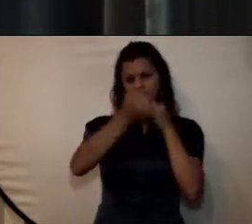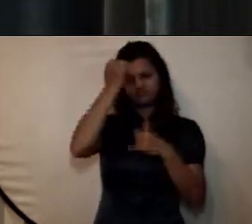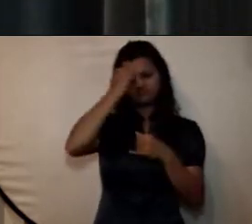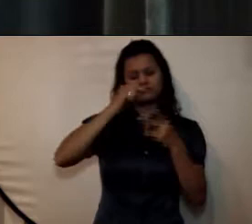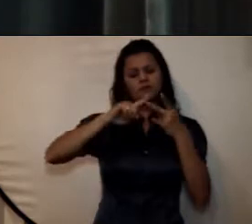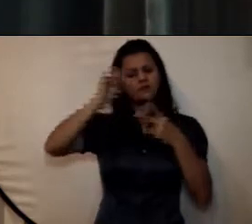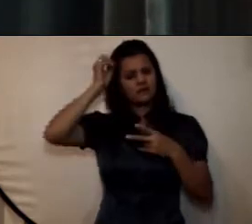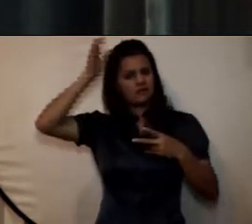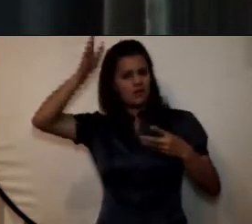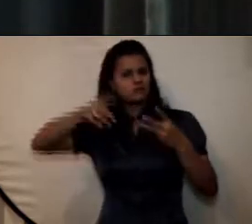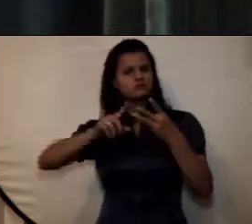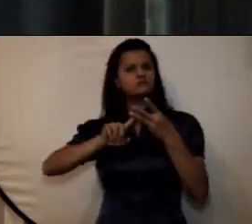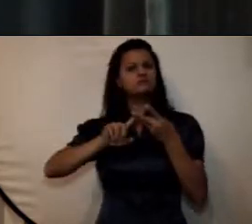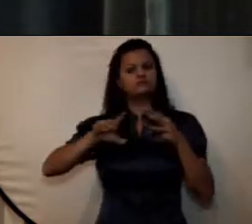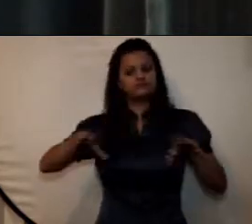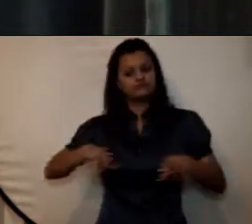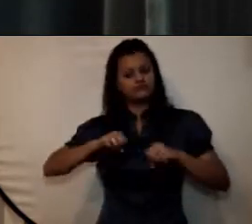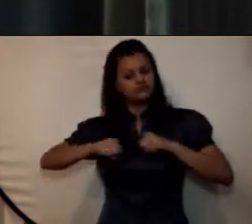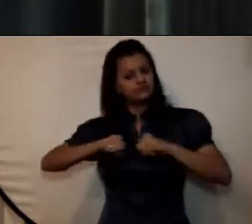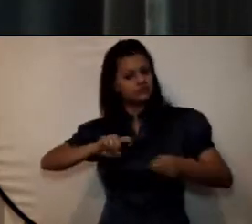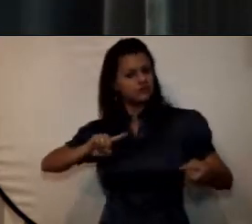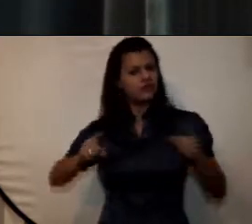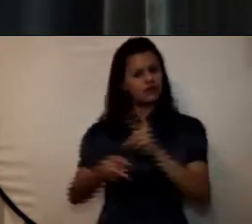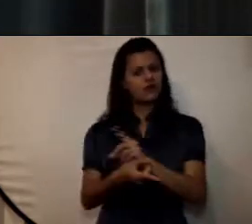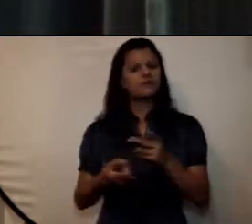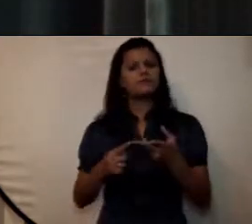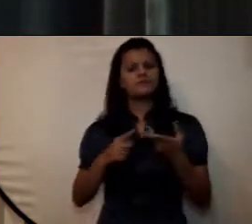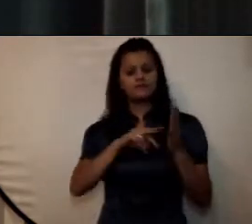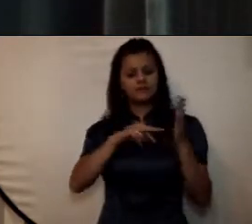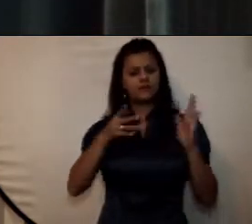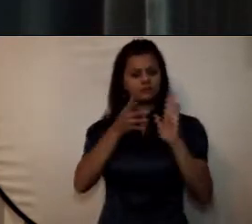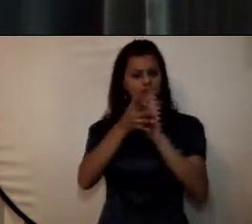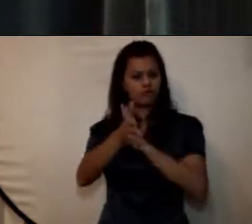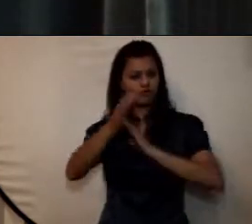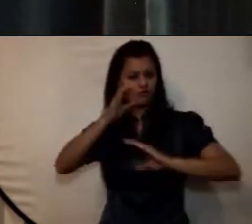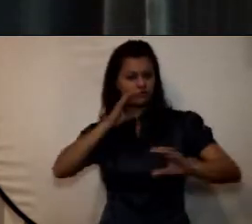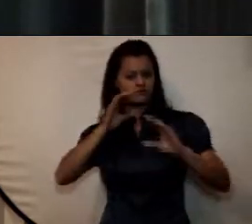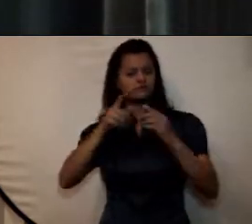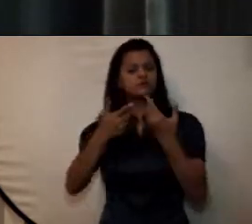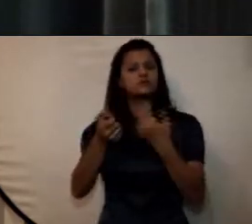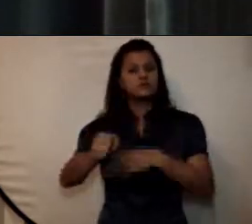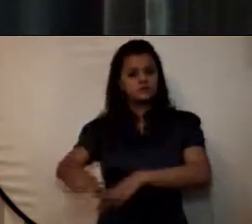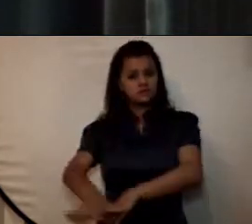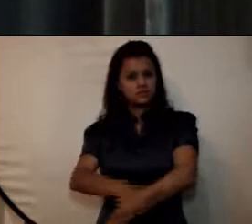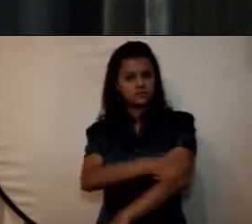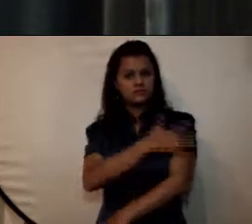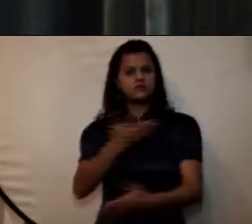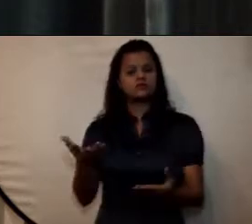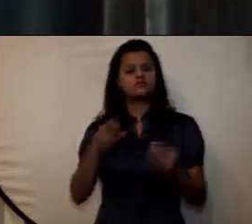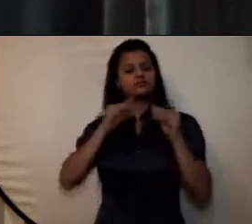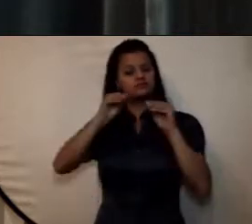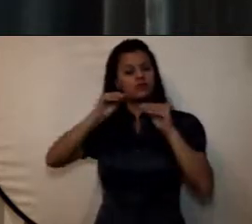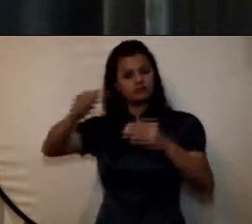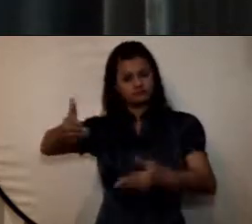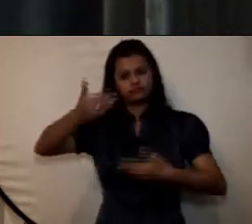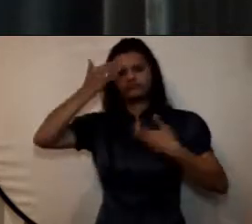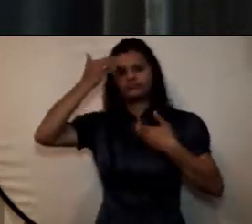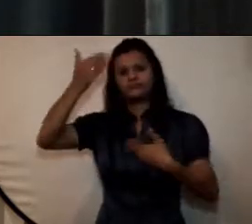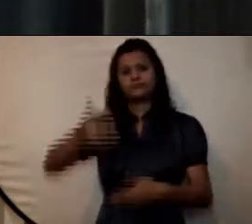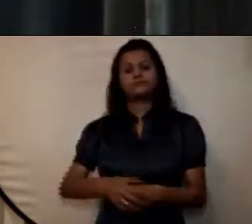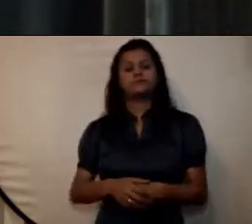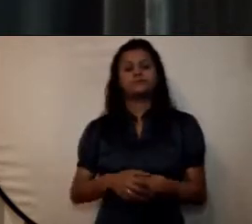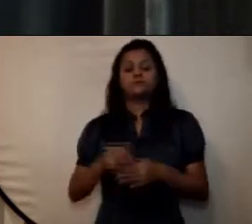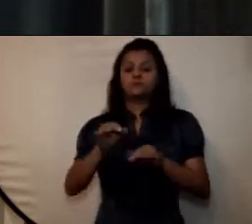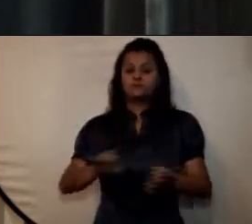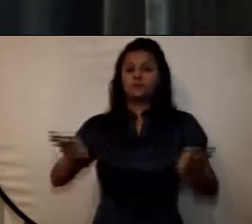cultura organizacional tecnologías de la información y la comunicación sensibilización y toma de conciencia es importante